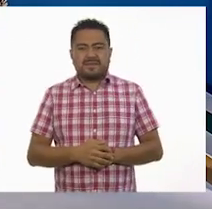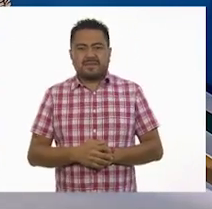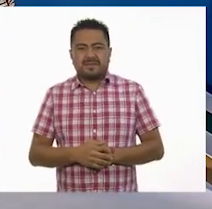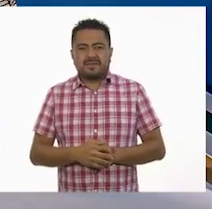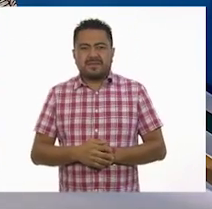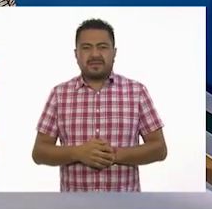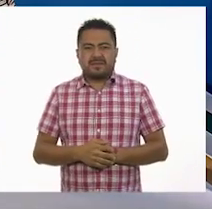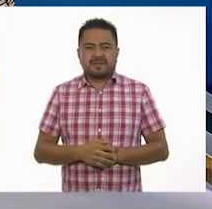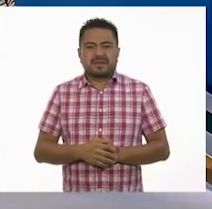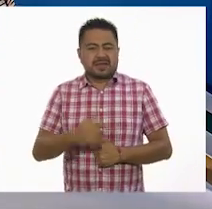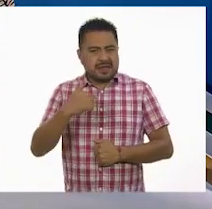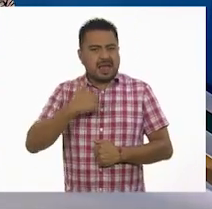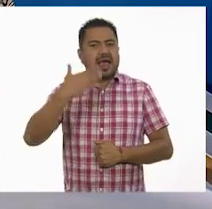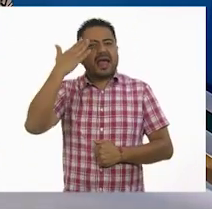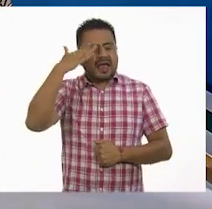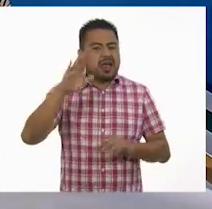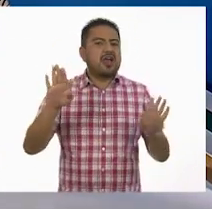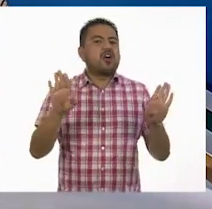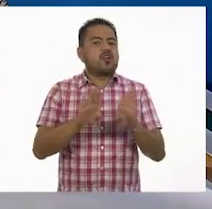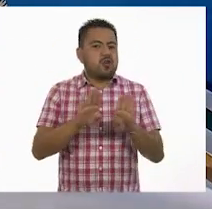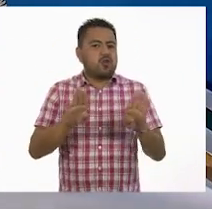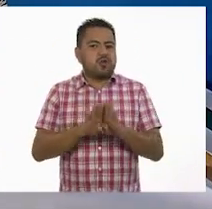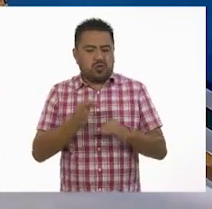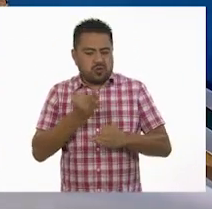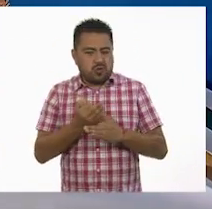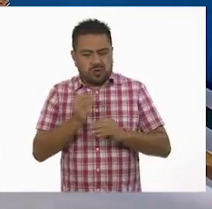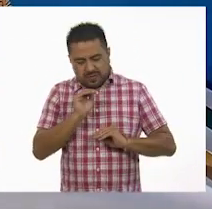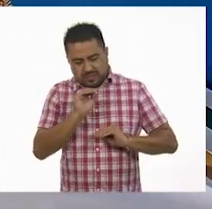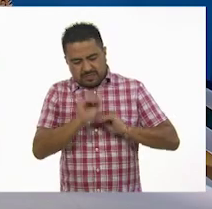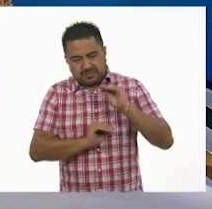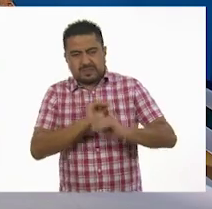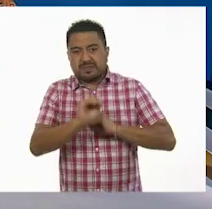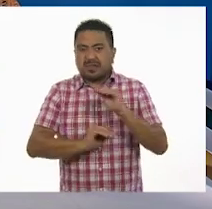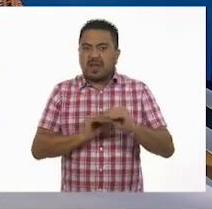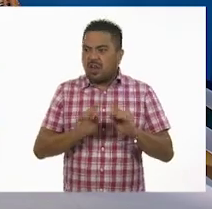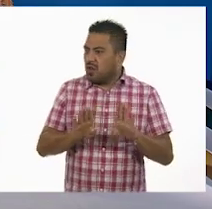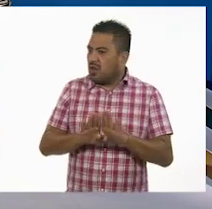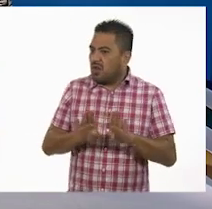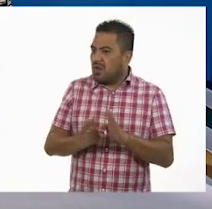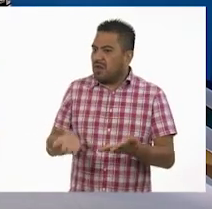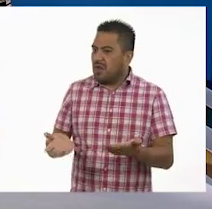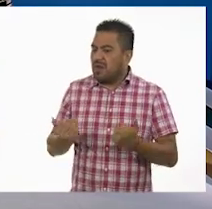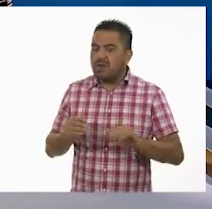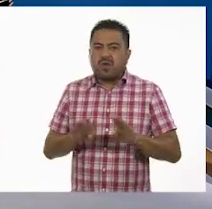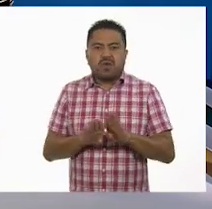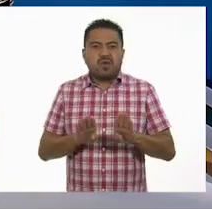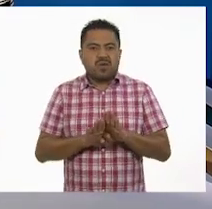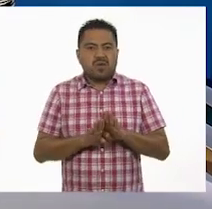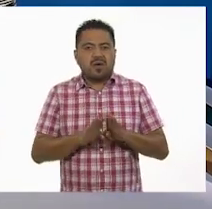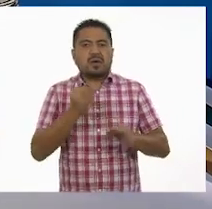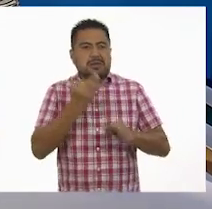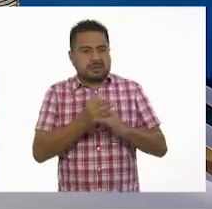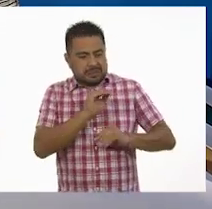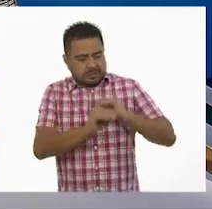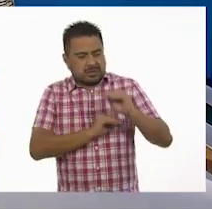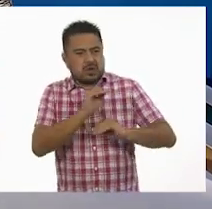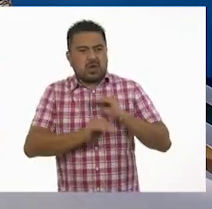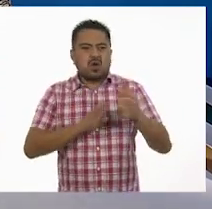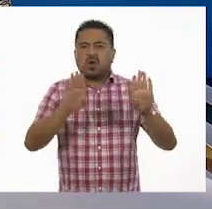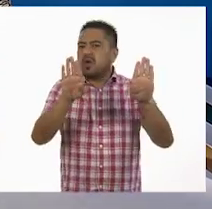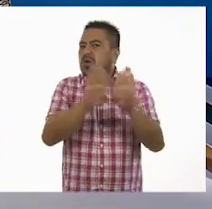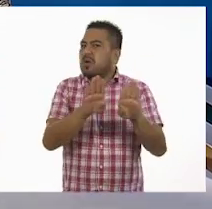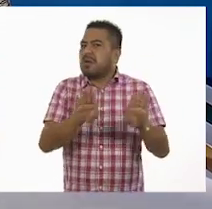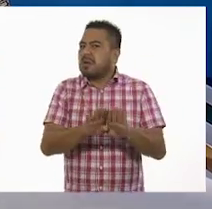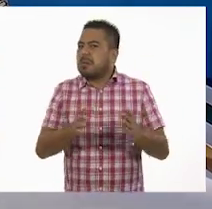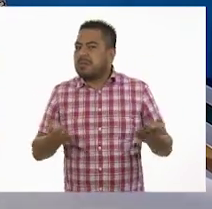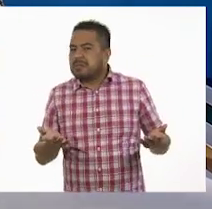Ya sé cómo lo vamos a montar. Ay, ¿cómo, cómo, cómo? Lo vamos a montar como...